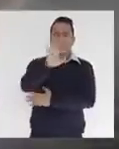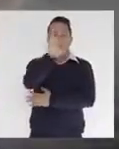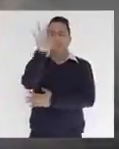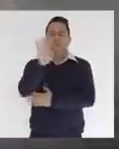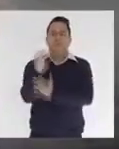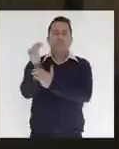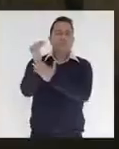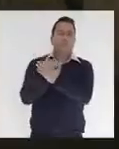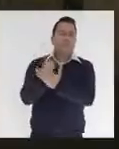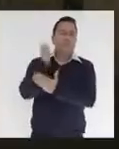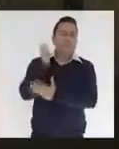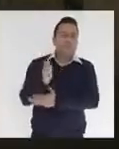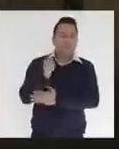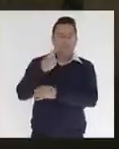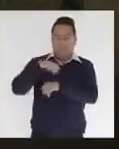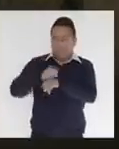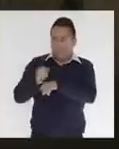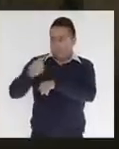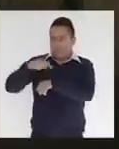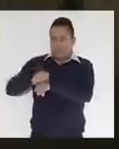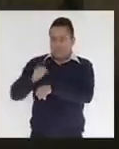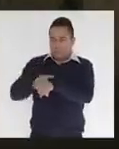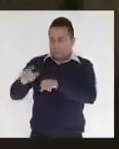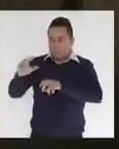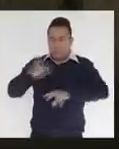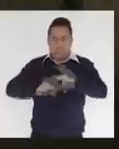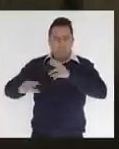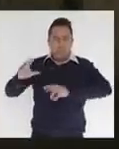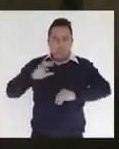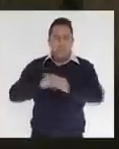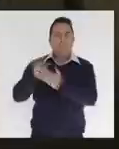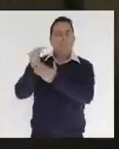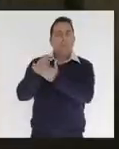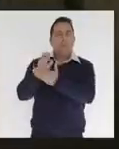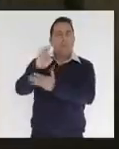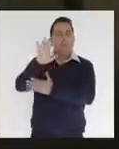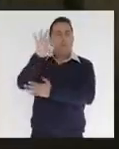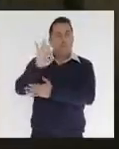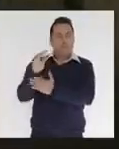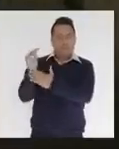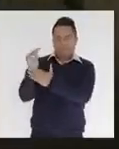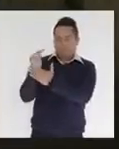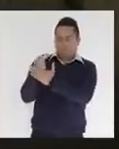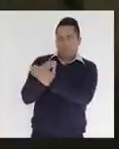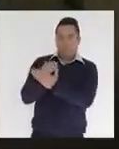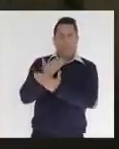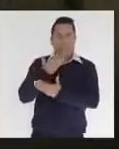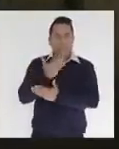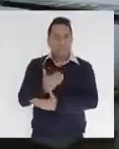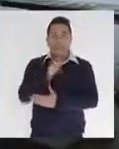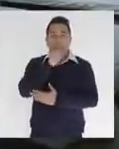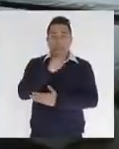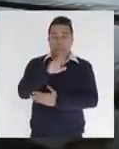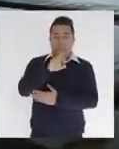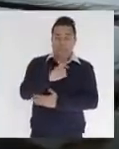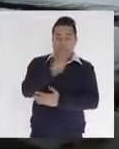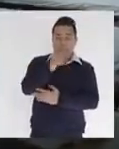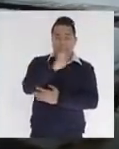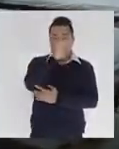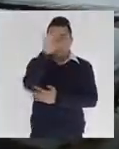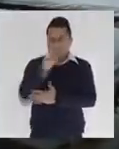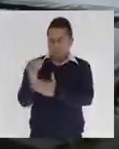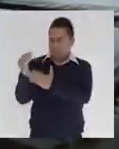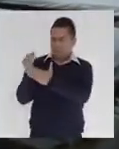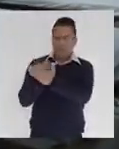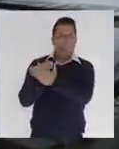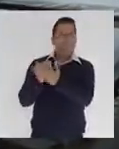por ciento el promedio semanal de contagios diarios por COVID-19, así como en un 36